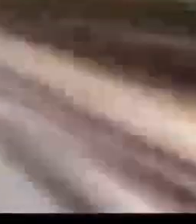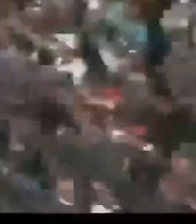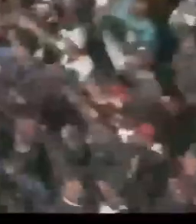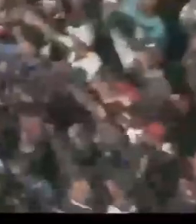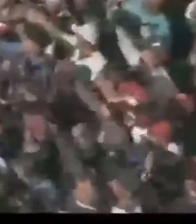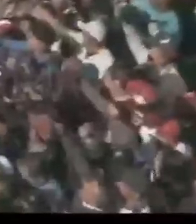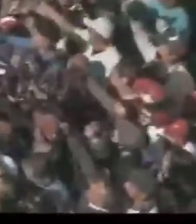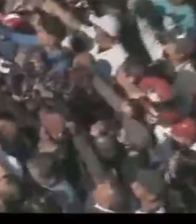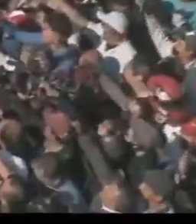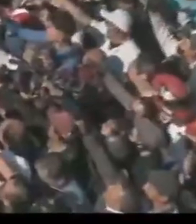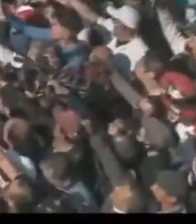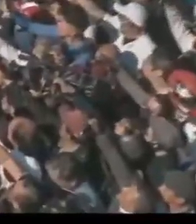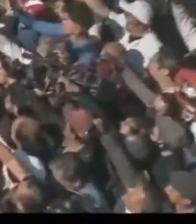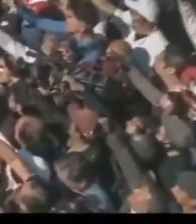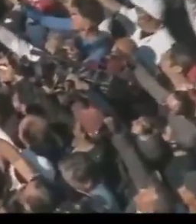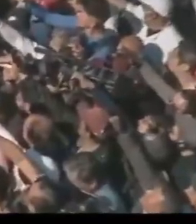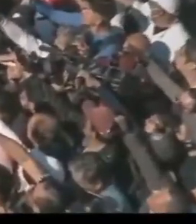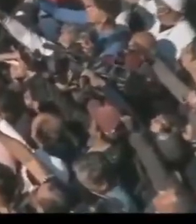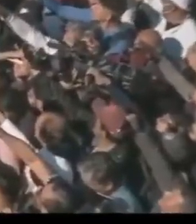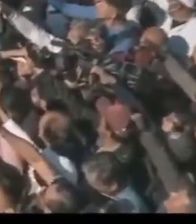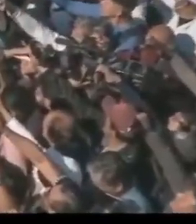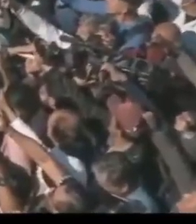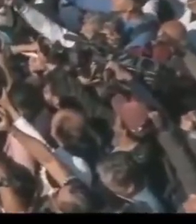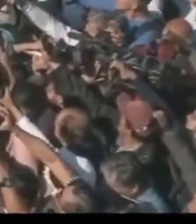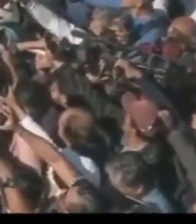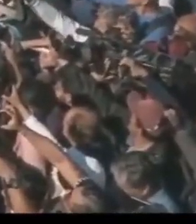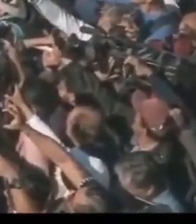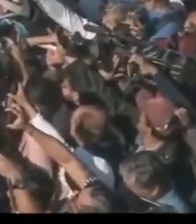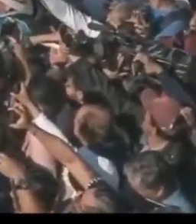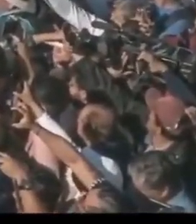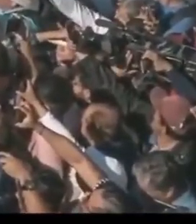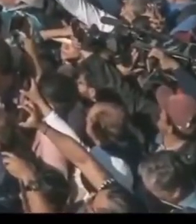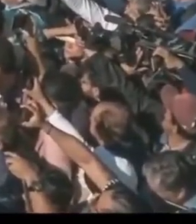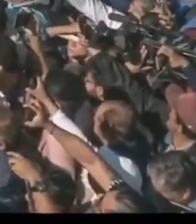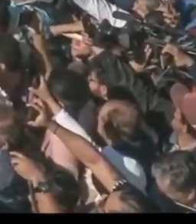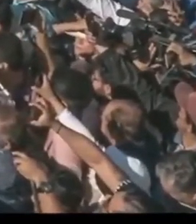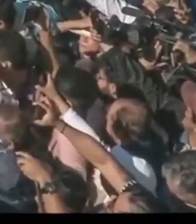de la Cuarta Transformación. Obras hechas con honestidad para la gente.